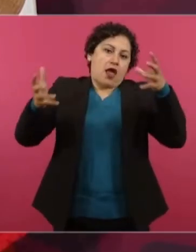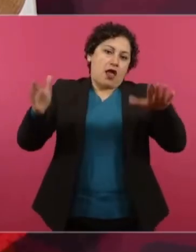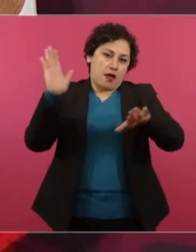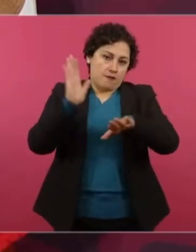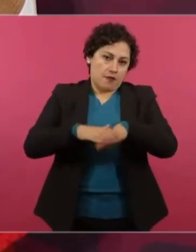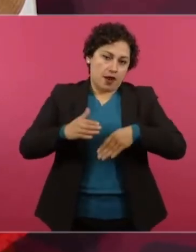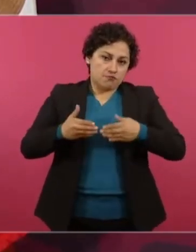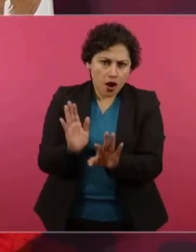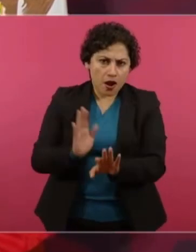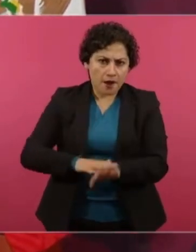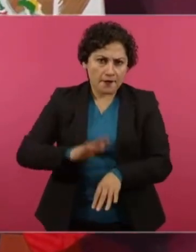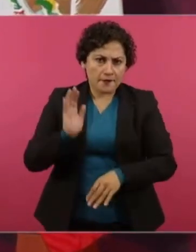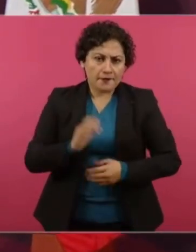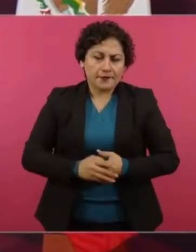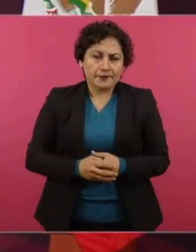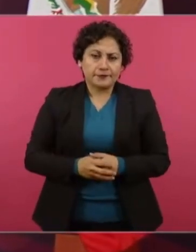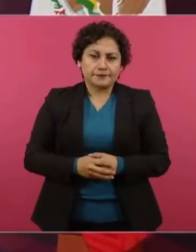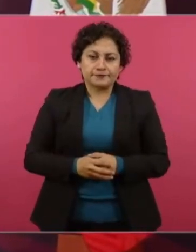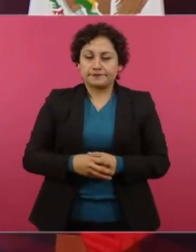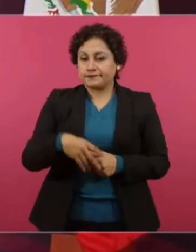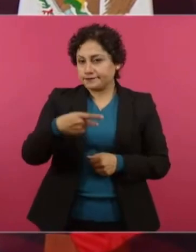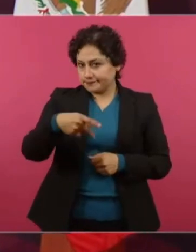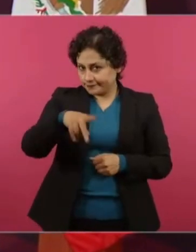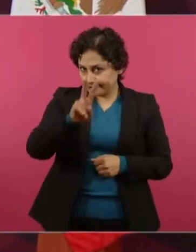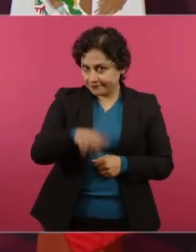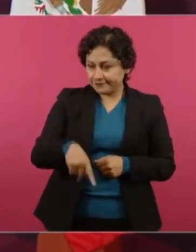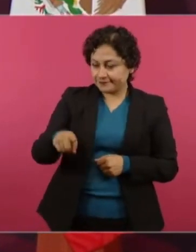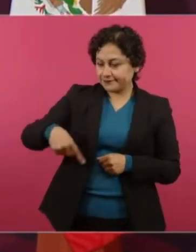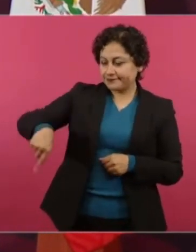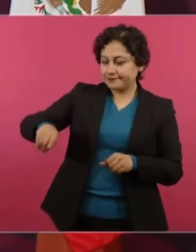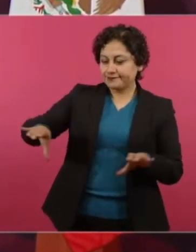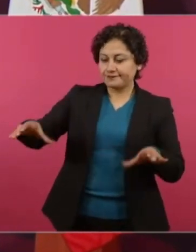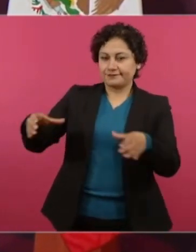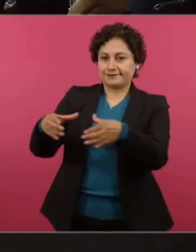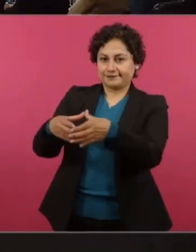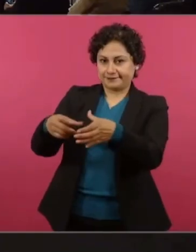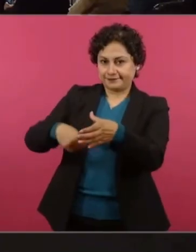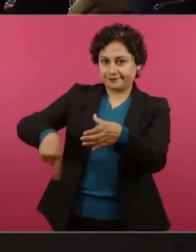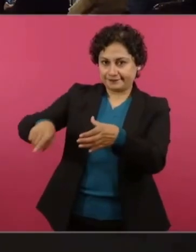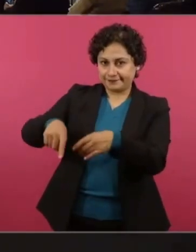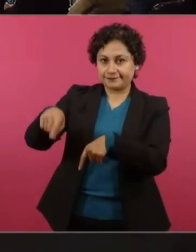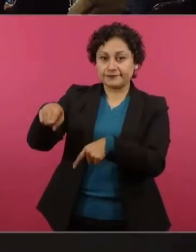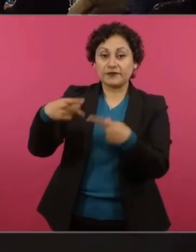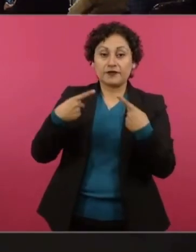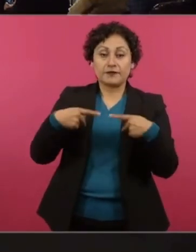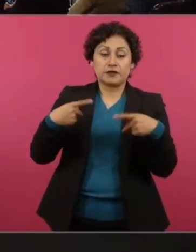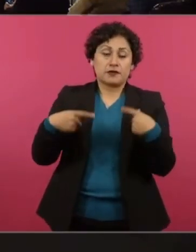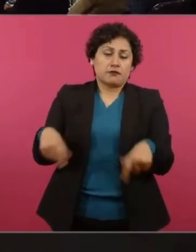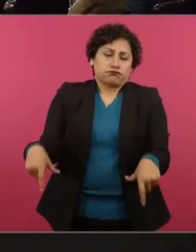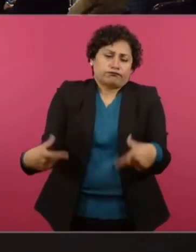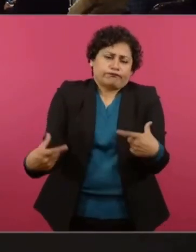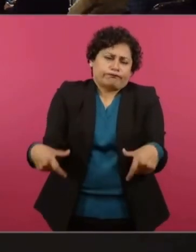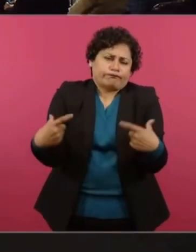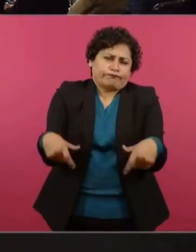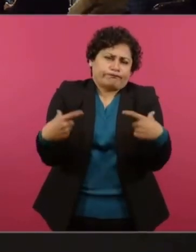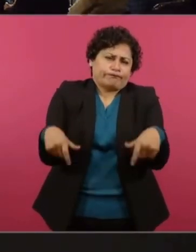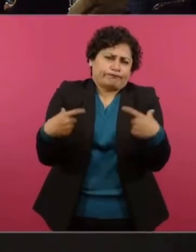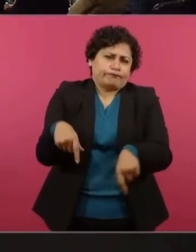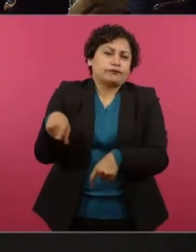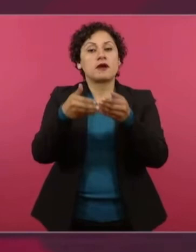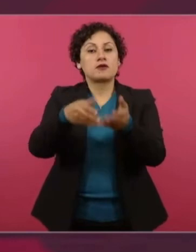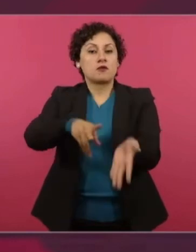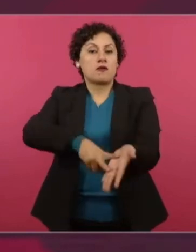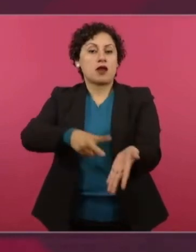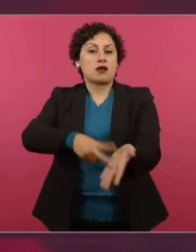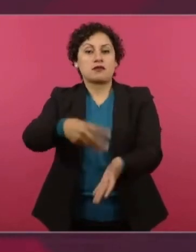hay ricos, muy ricos en México que tienen yates de 300 millones de